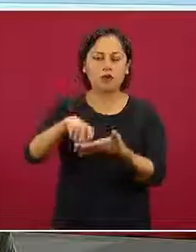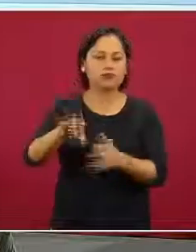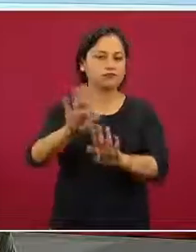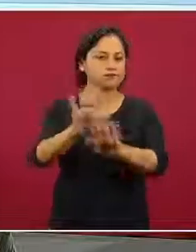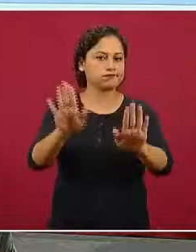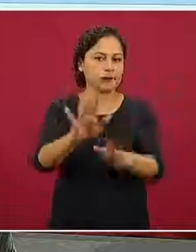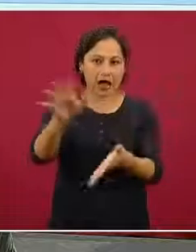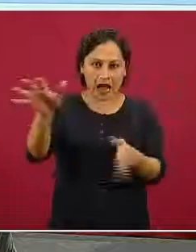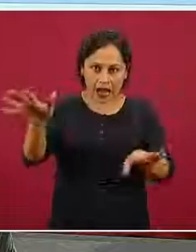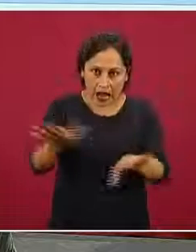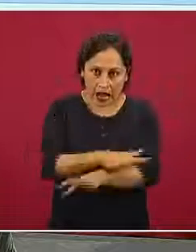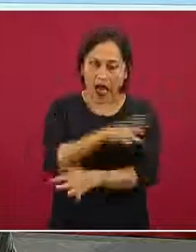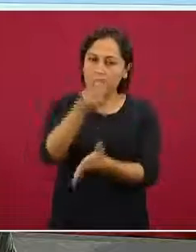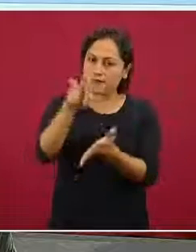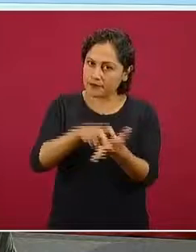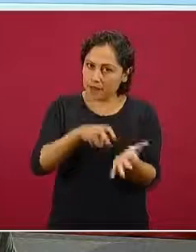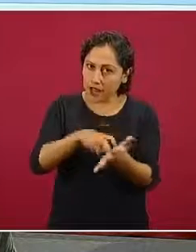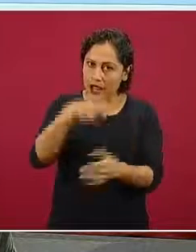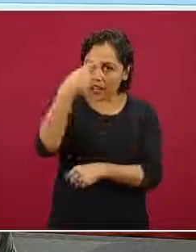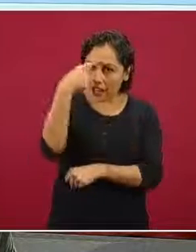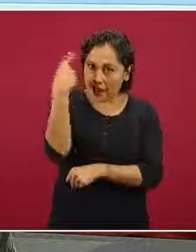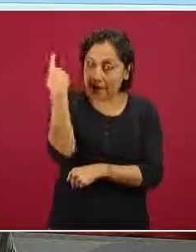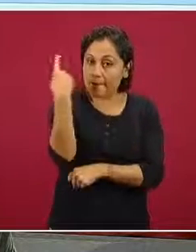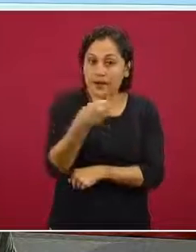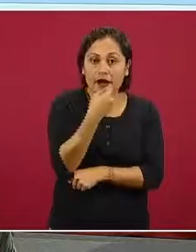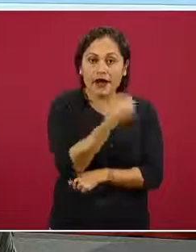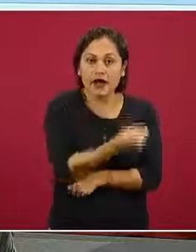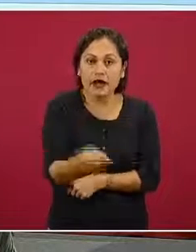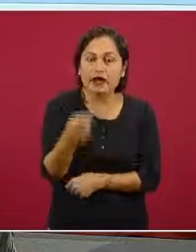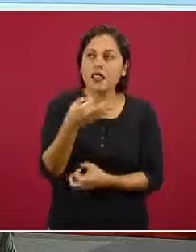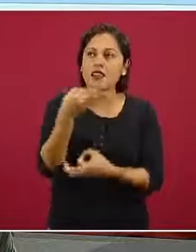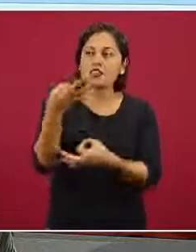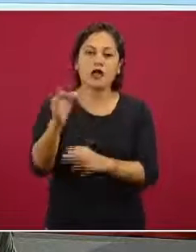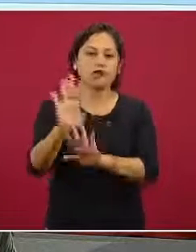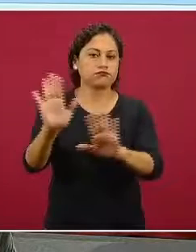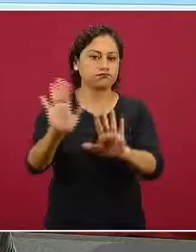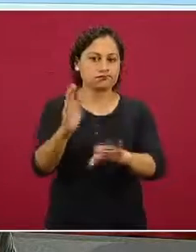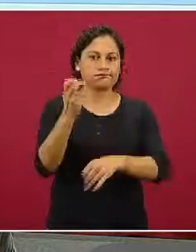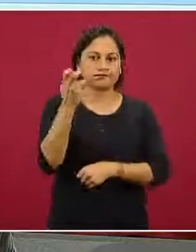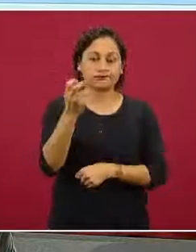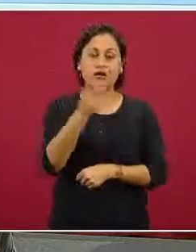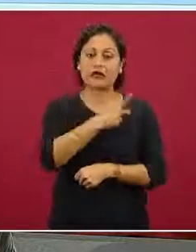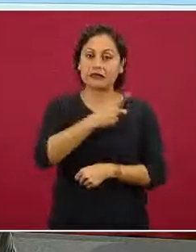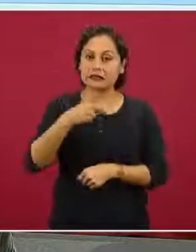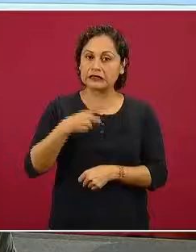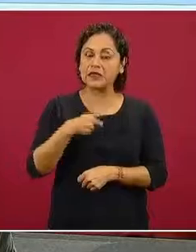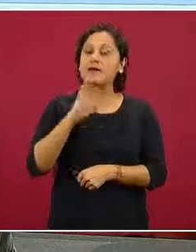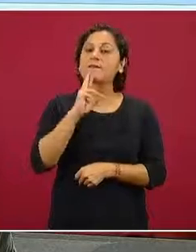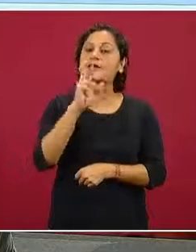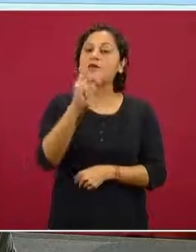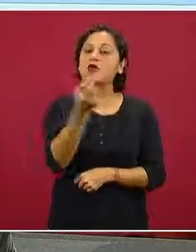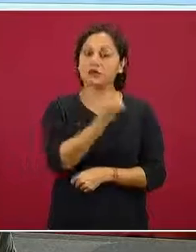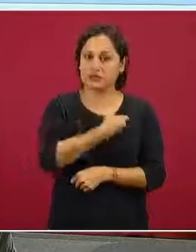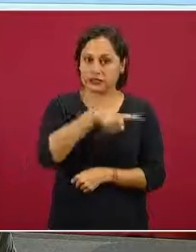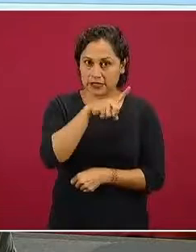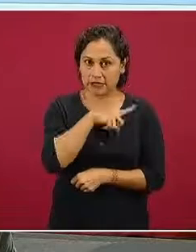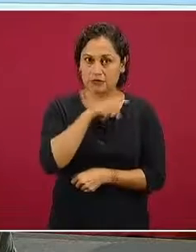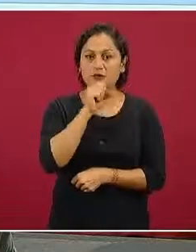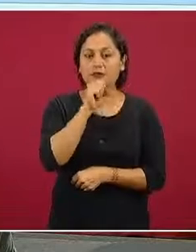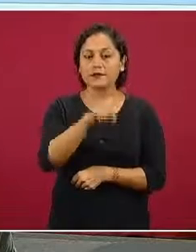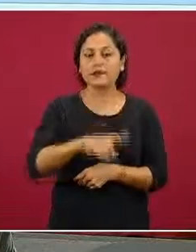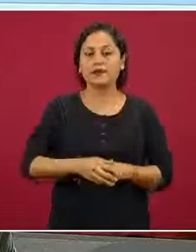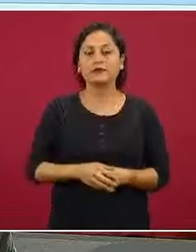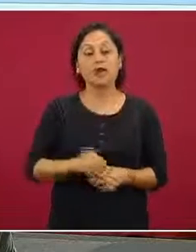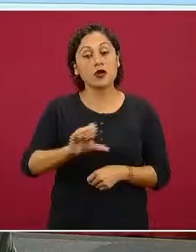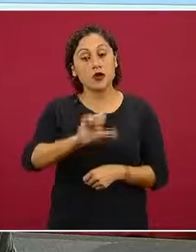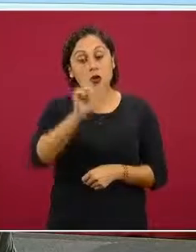de publicidad, especialmente la dirigida a los niños. Y una estrategia en la que también se ha planteado y creemos que esto tiene que ir en